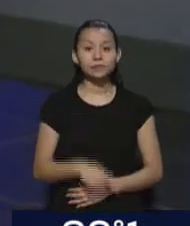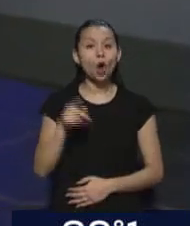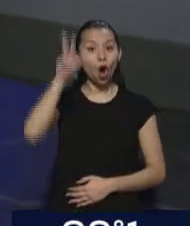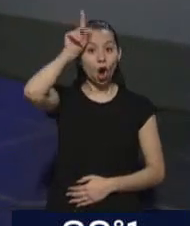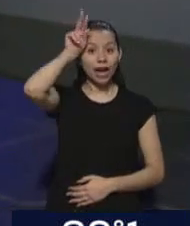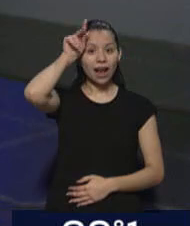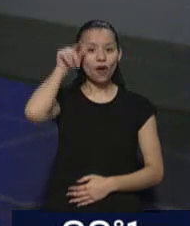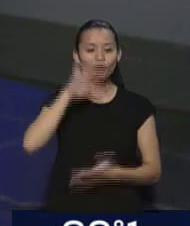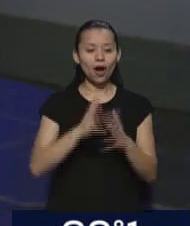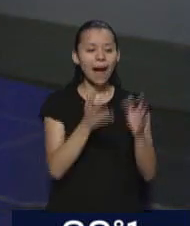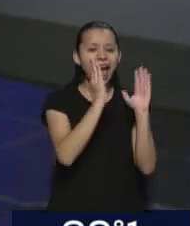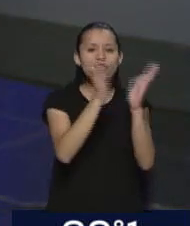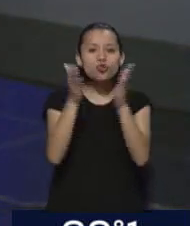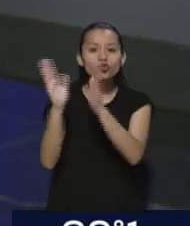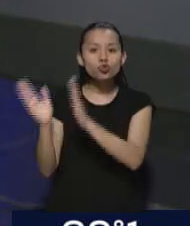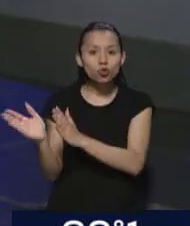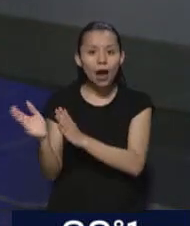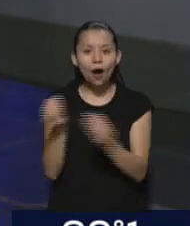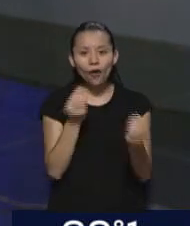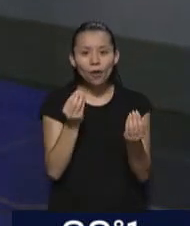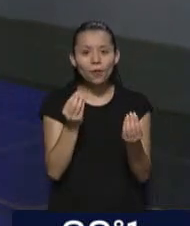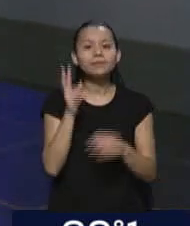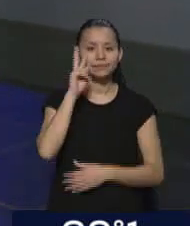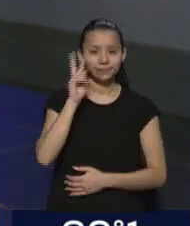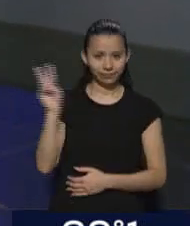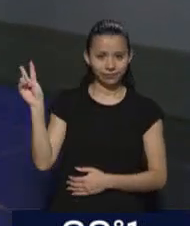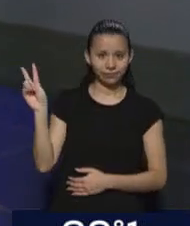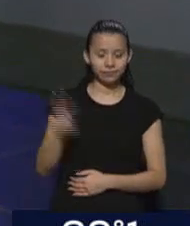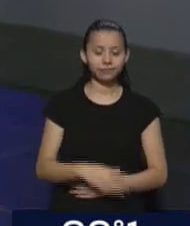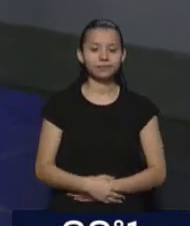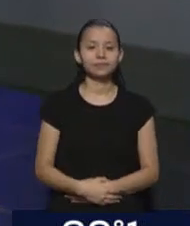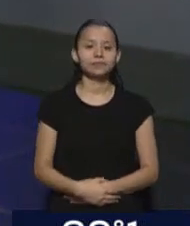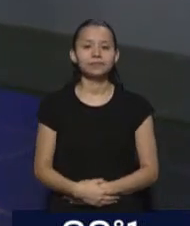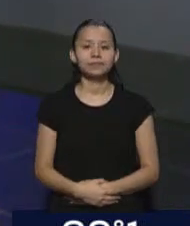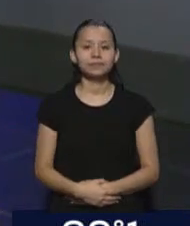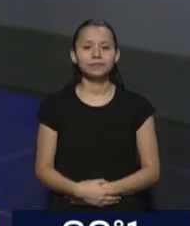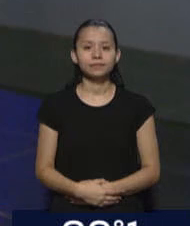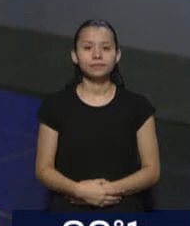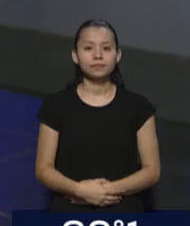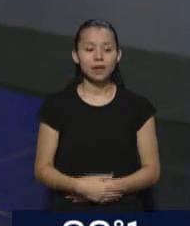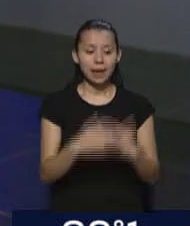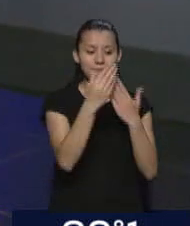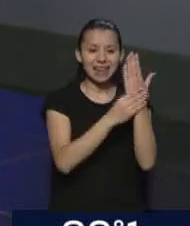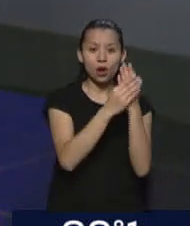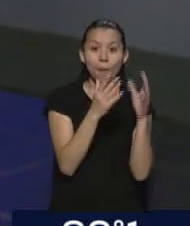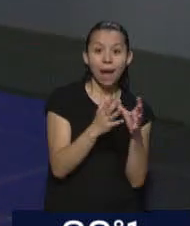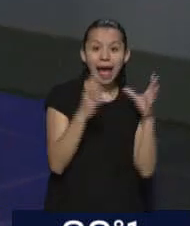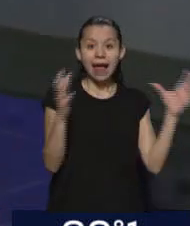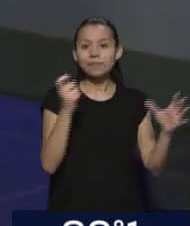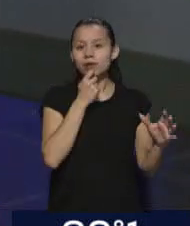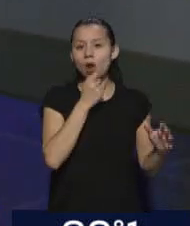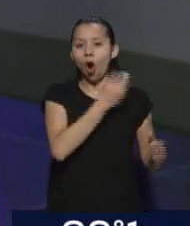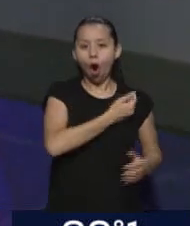para gobernar en esta segunda vuelta la provincia. Hay un par de super ministerios, podríamos decir el de Gobierno,